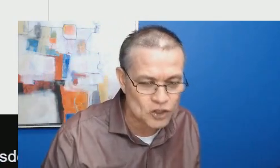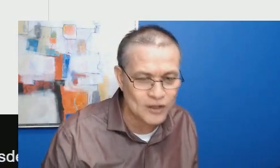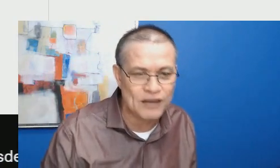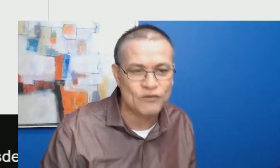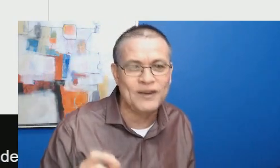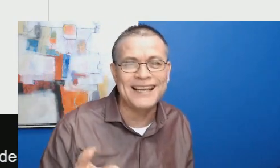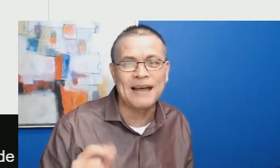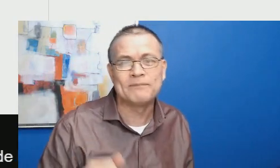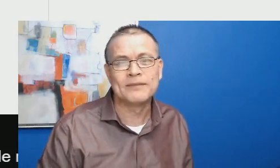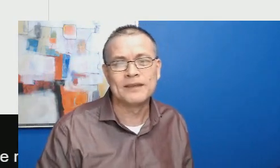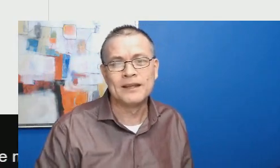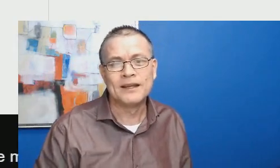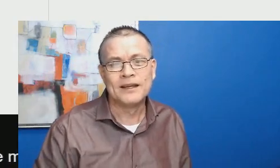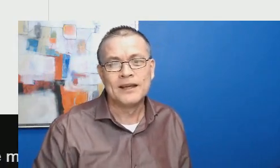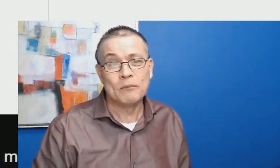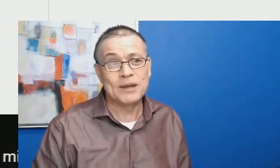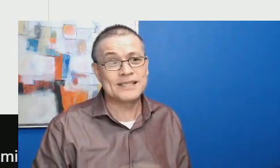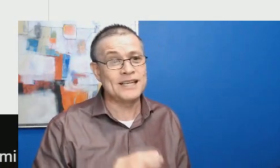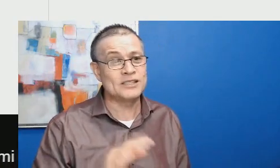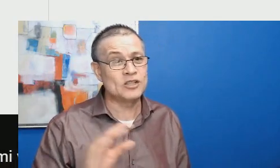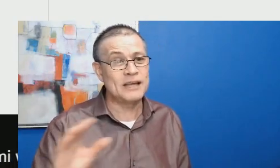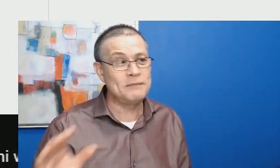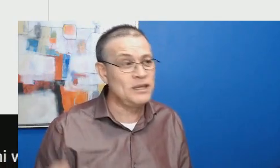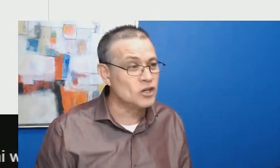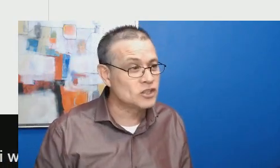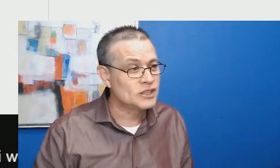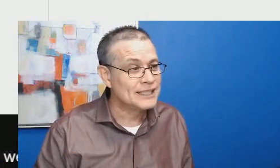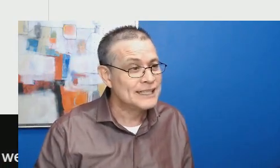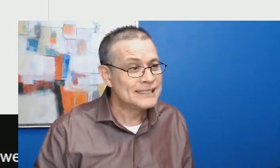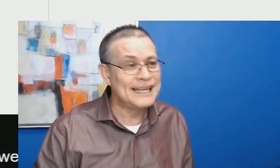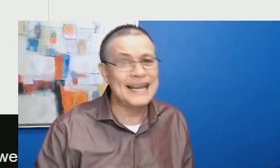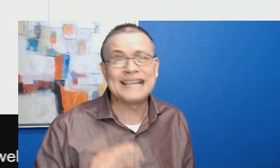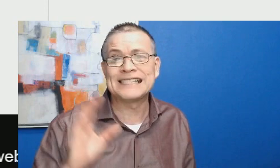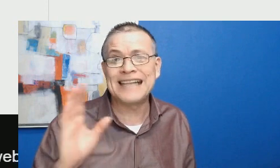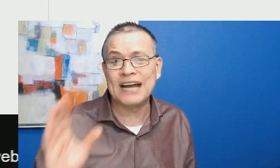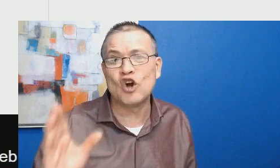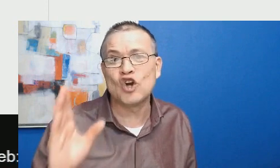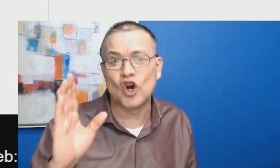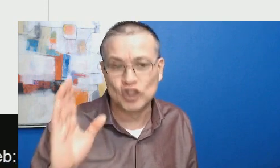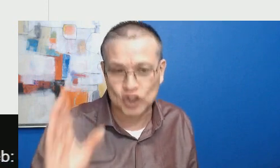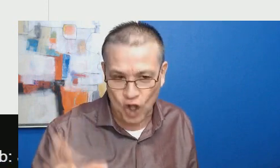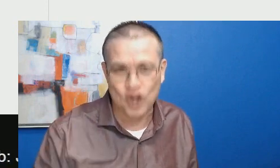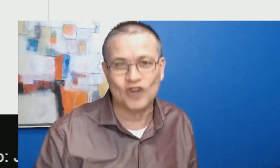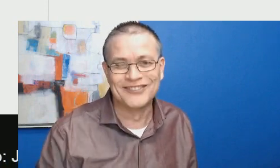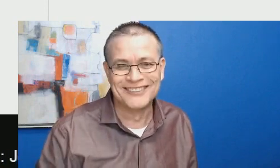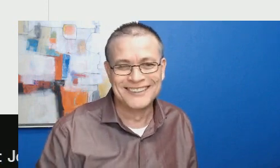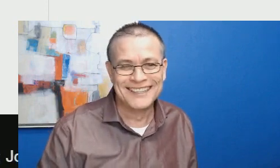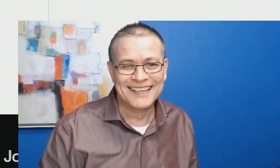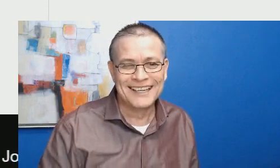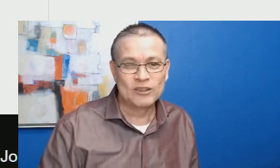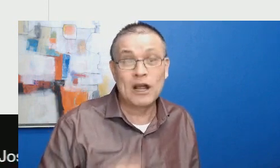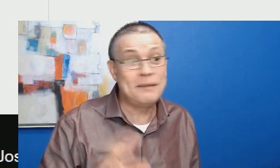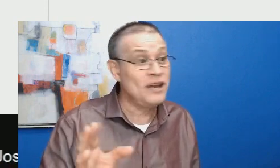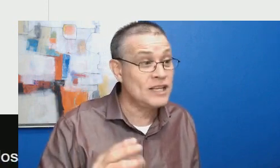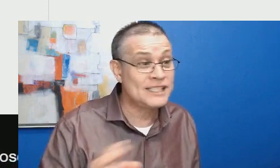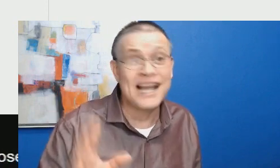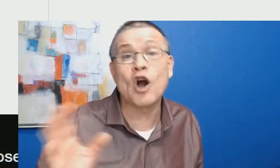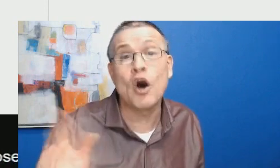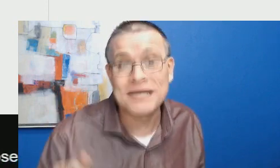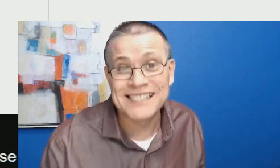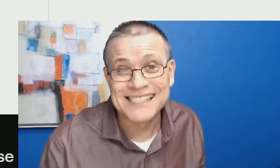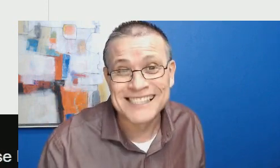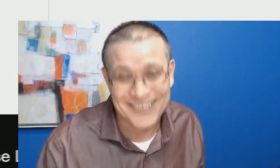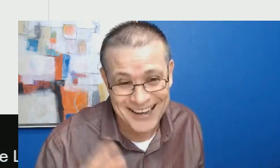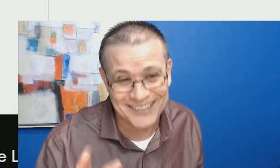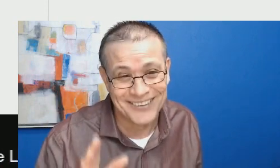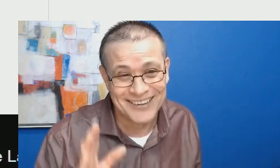mencionó Delfina, pues estos amigos se lanzaron con todo. Todavía no decía